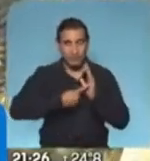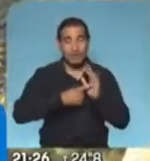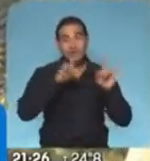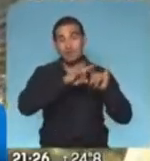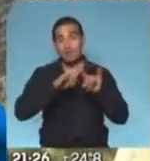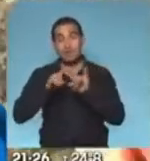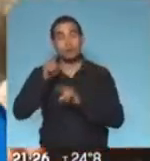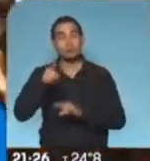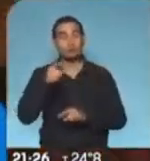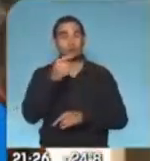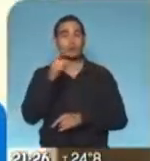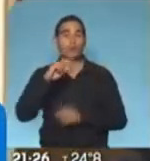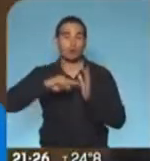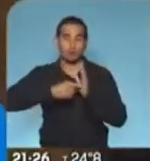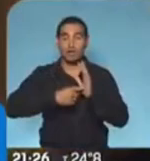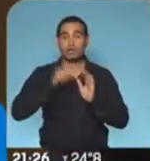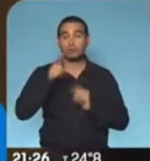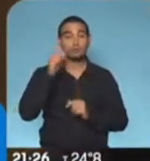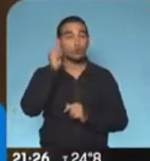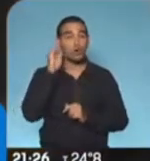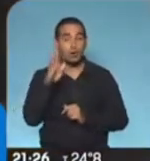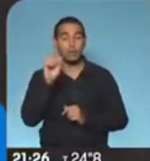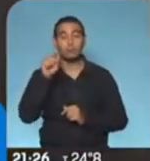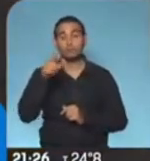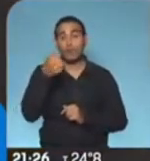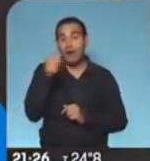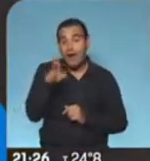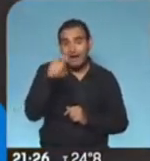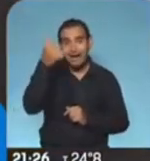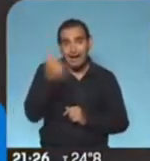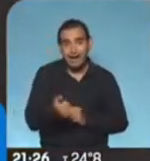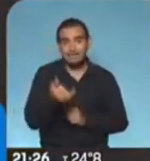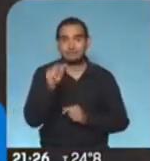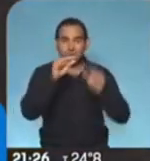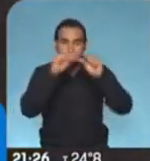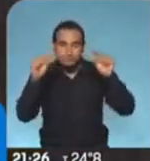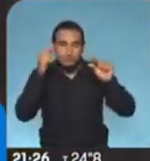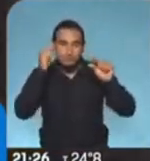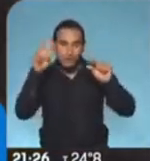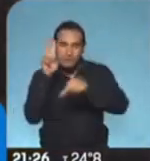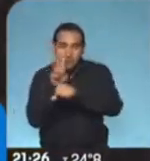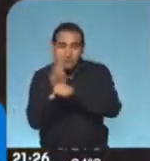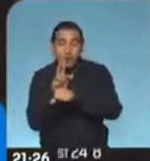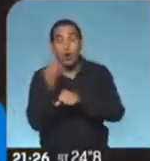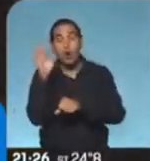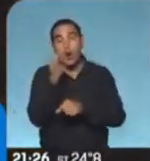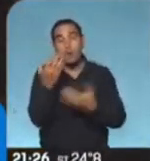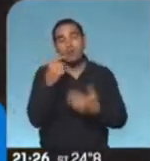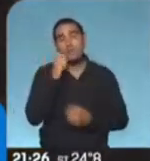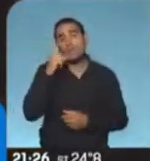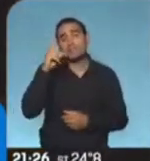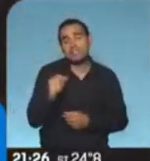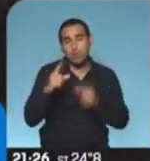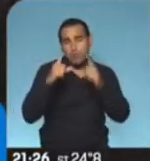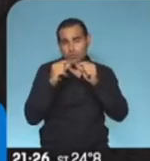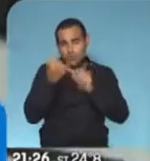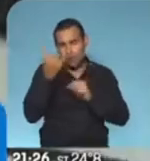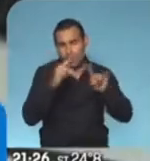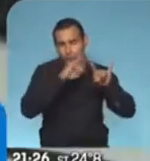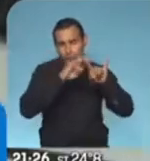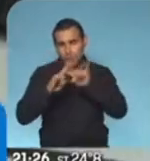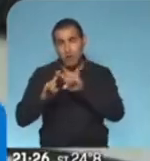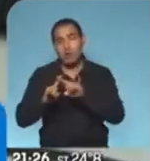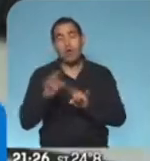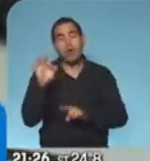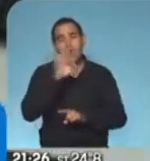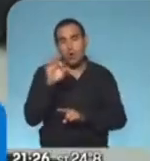.buenosaires.gov.ar, así tienen un link, Mayores Cuidados, o ingresar a través de WhatsApp, el número está en la sitio web, o